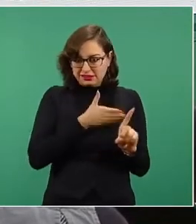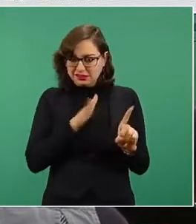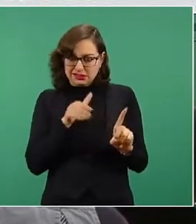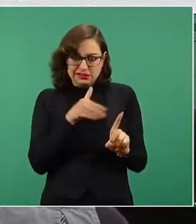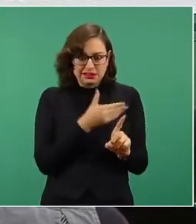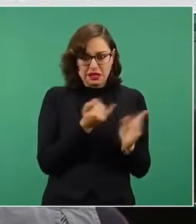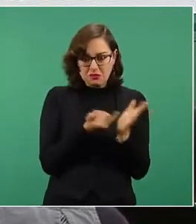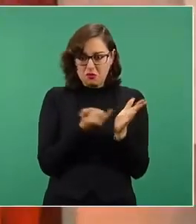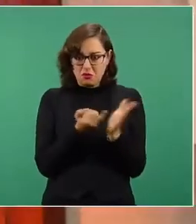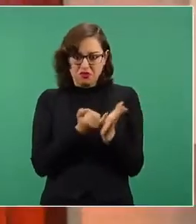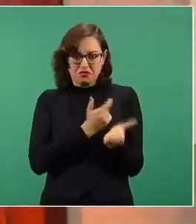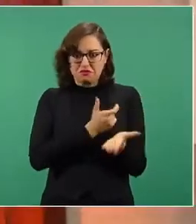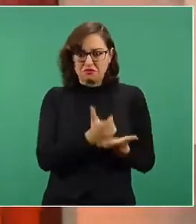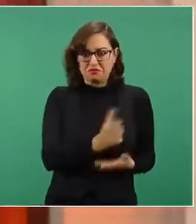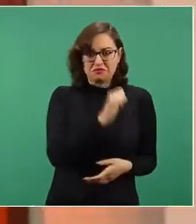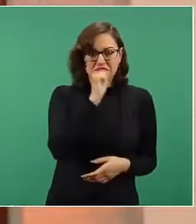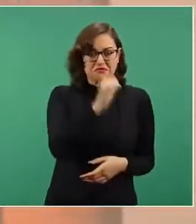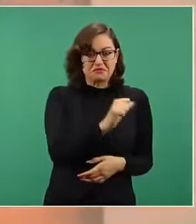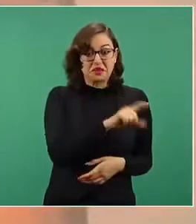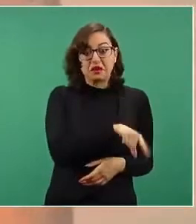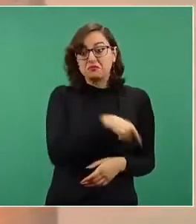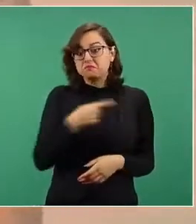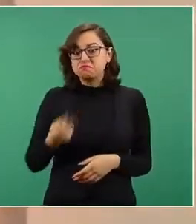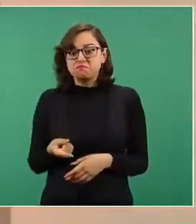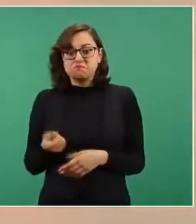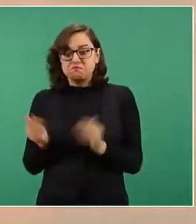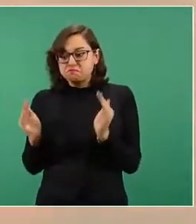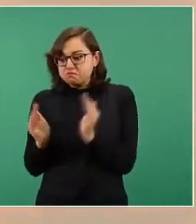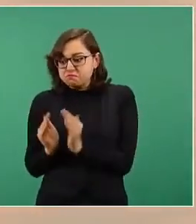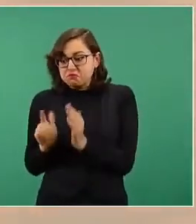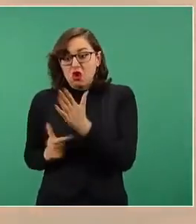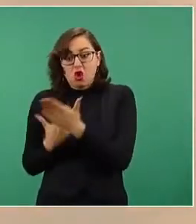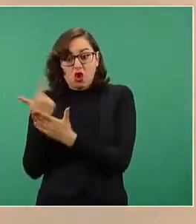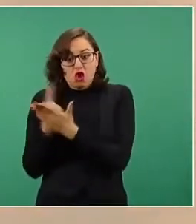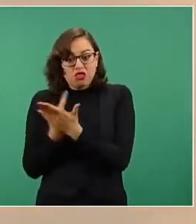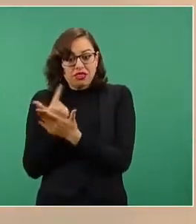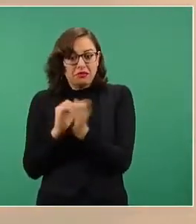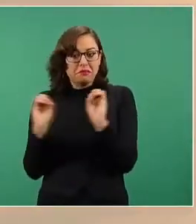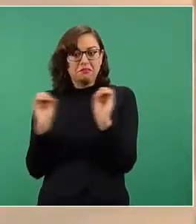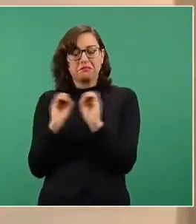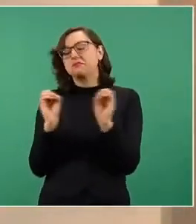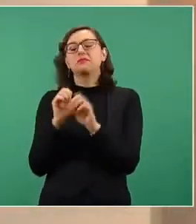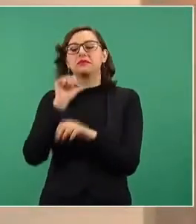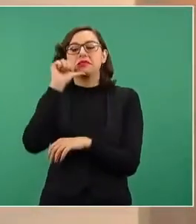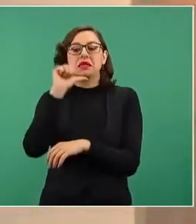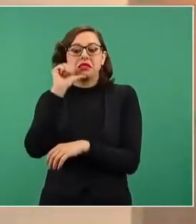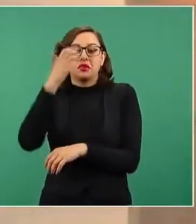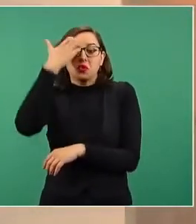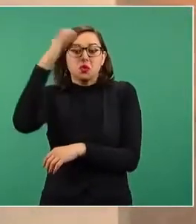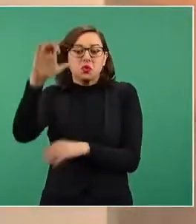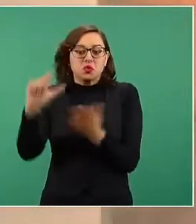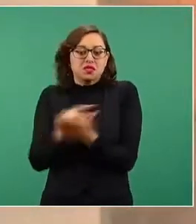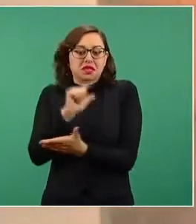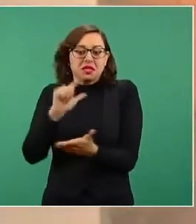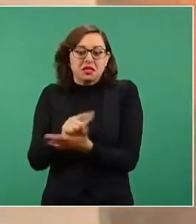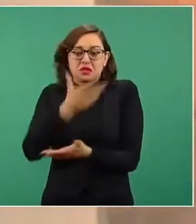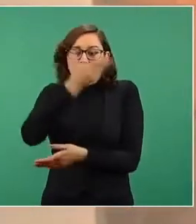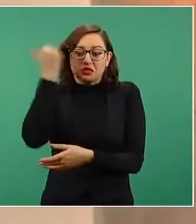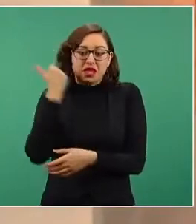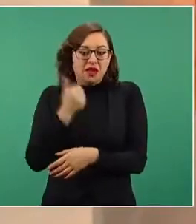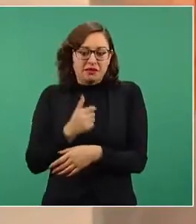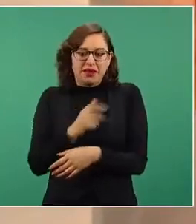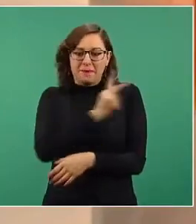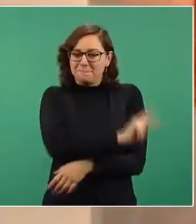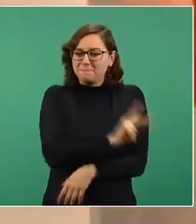para no pagar impuestos, pues un chiquito no tiene ni un contador. ¿Cómo va a saber esos recovecos? Pues lo mismo la tienda de